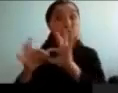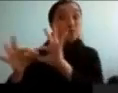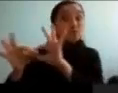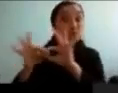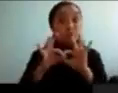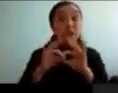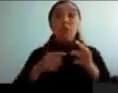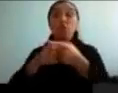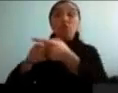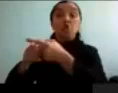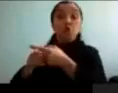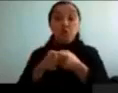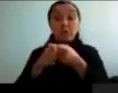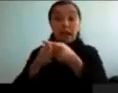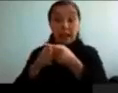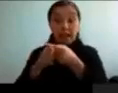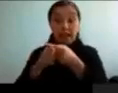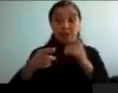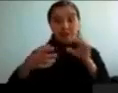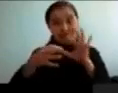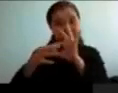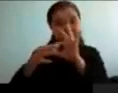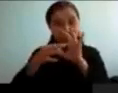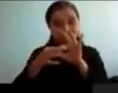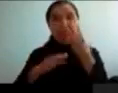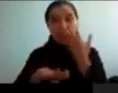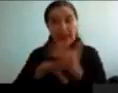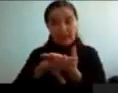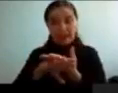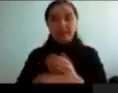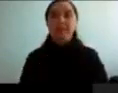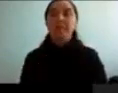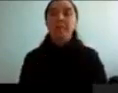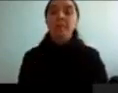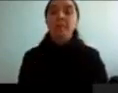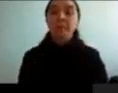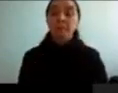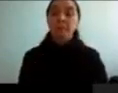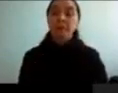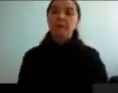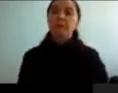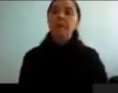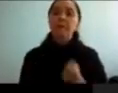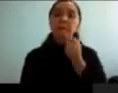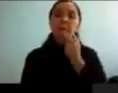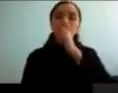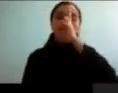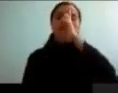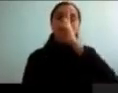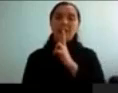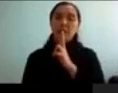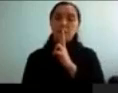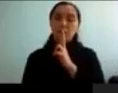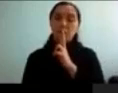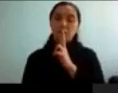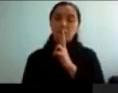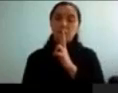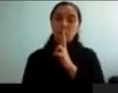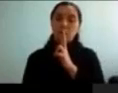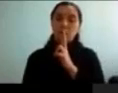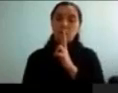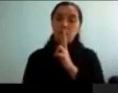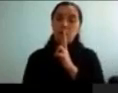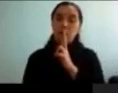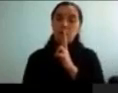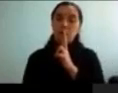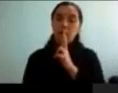la prevalencia. Otra cosa que es interesante es tratar de ver cuál es el rol y de qué manera estarían modulando nuestra conducta de estas